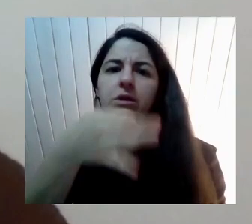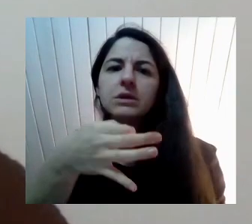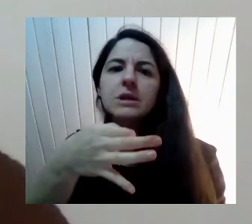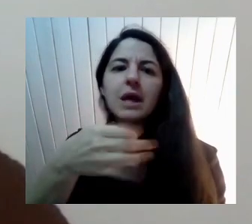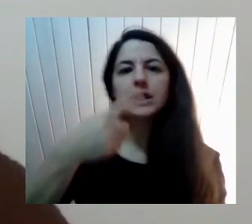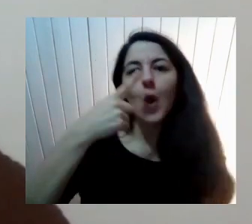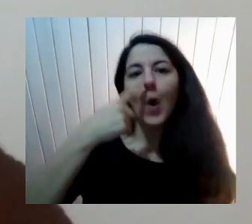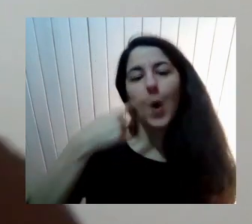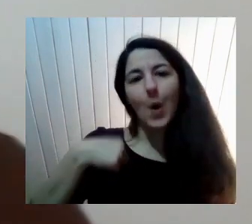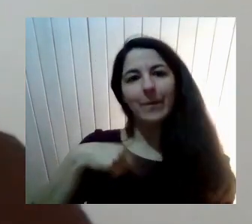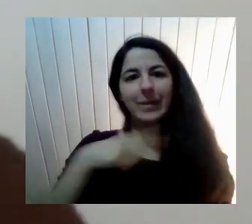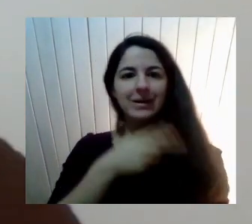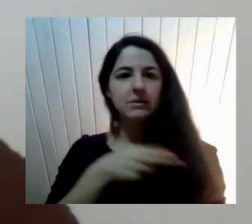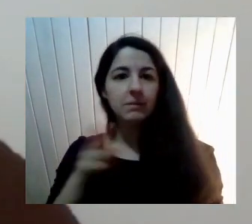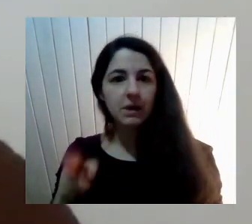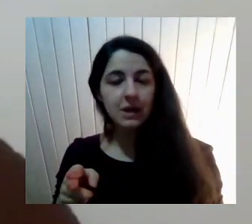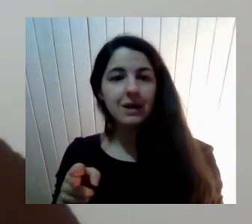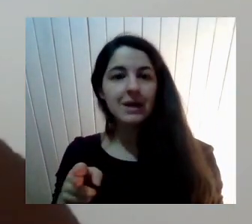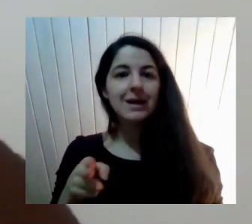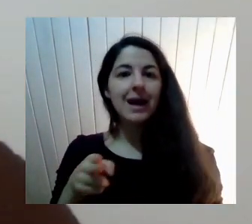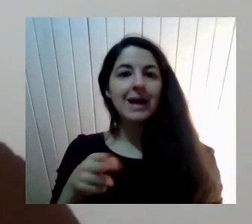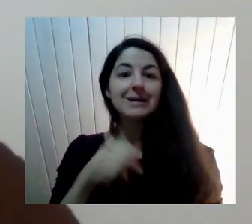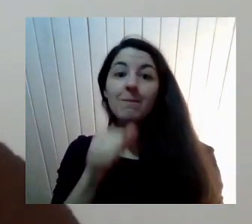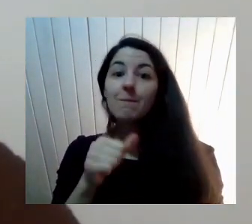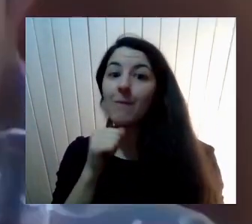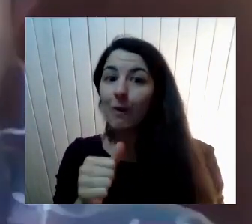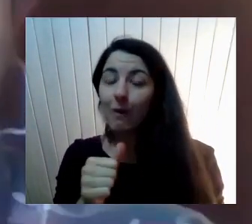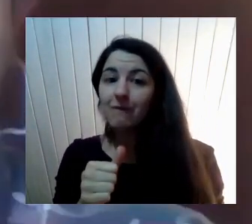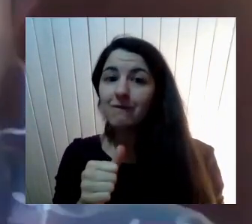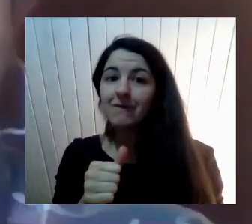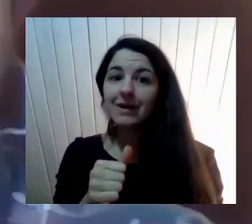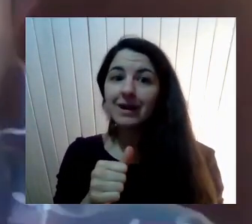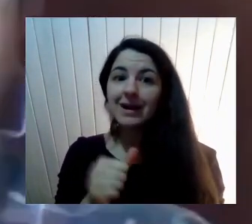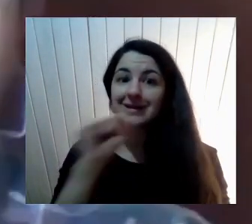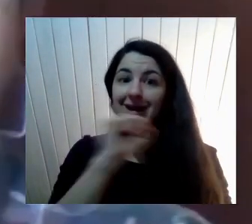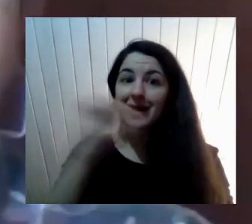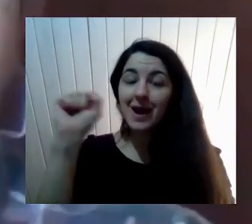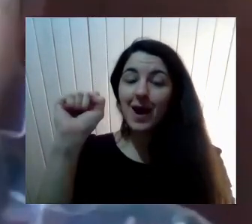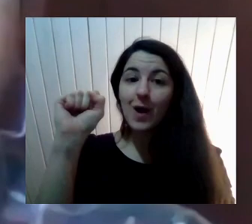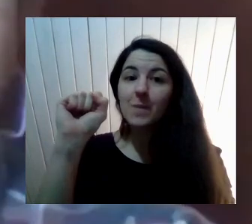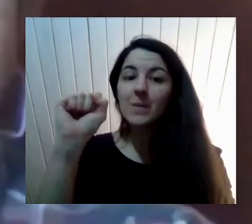Comunista Y Ser Pobre No Era Lo Mismo Que Ser Lo